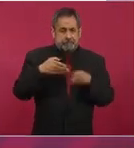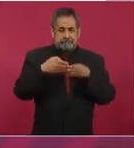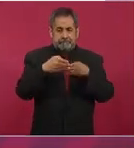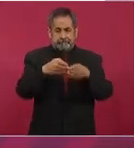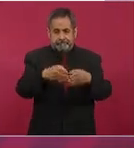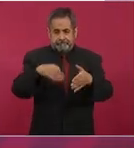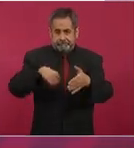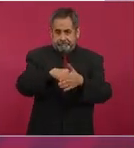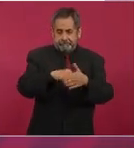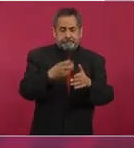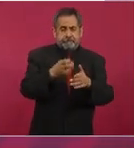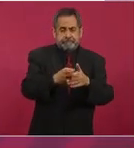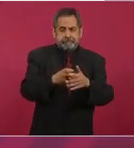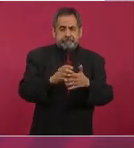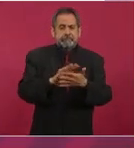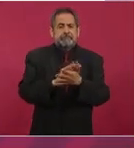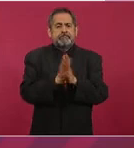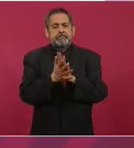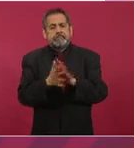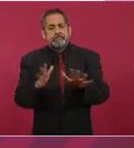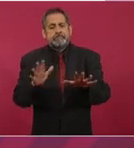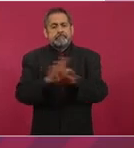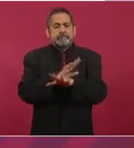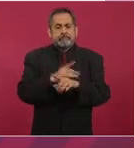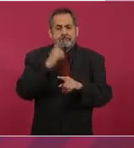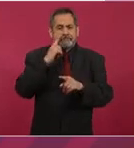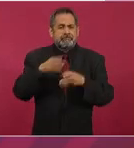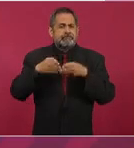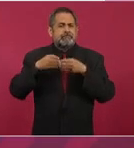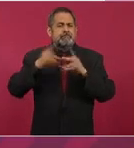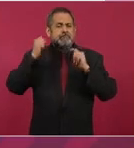se convierta en un puerto de cruceros,